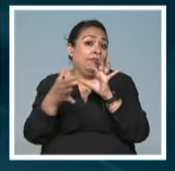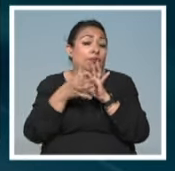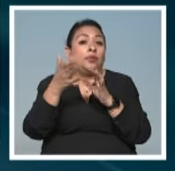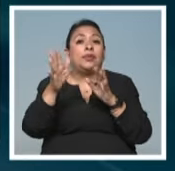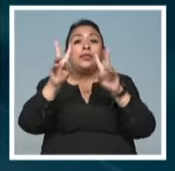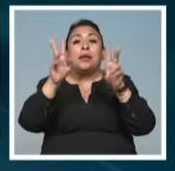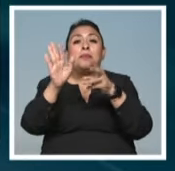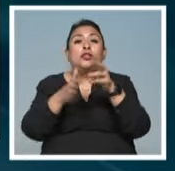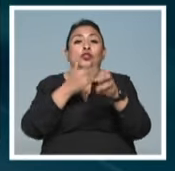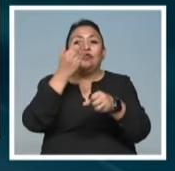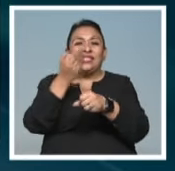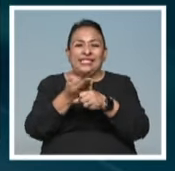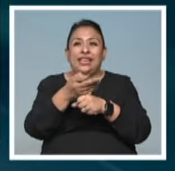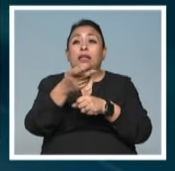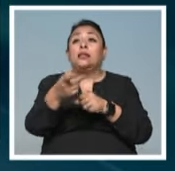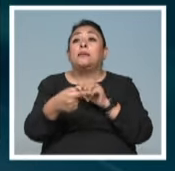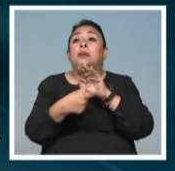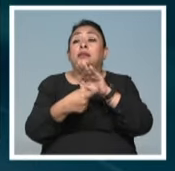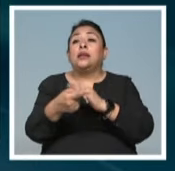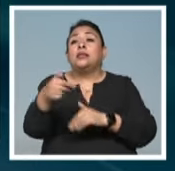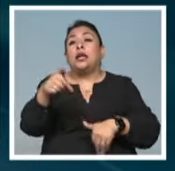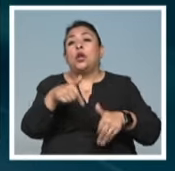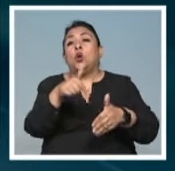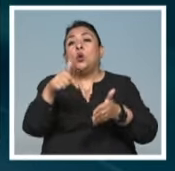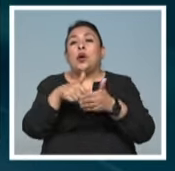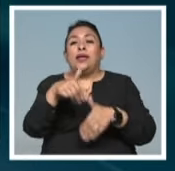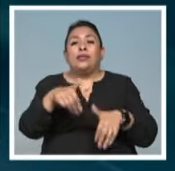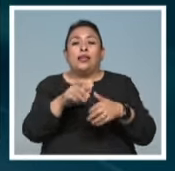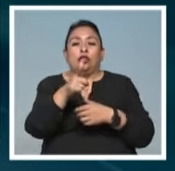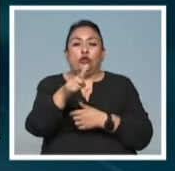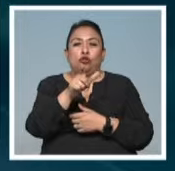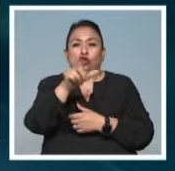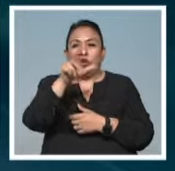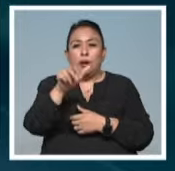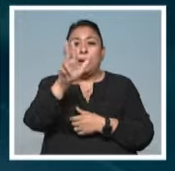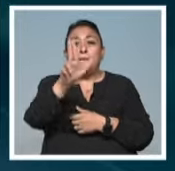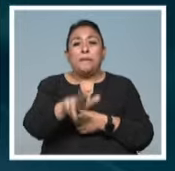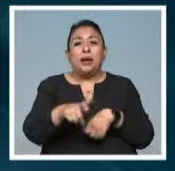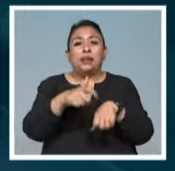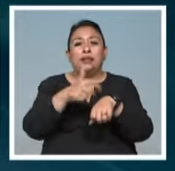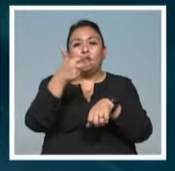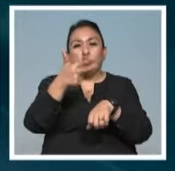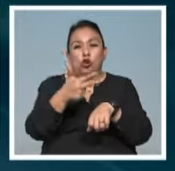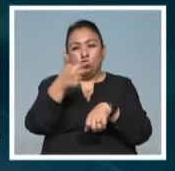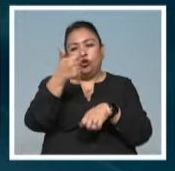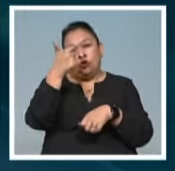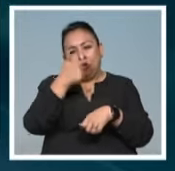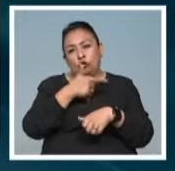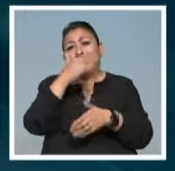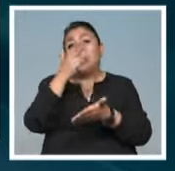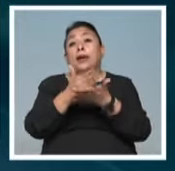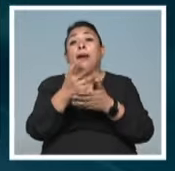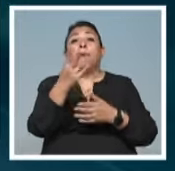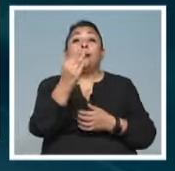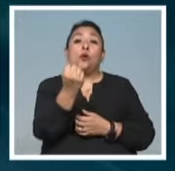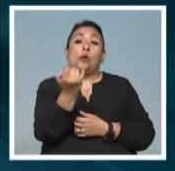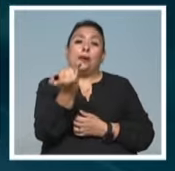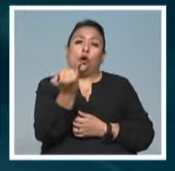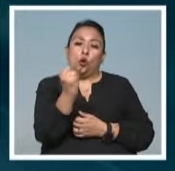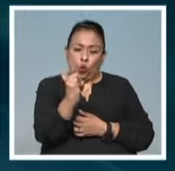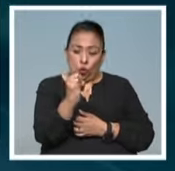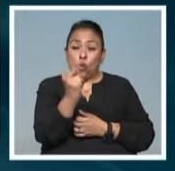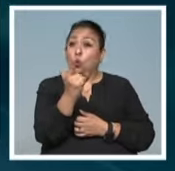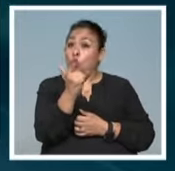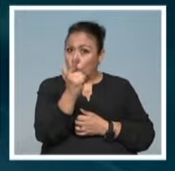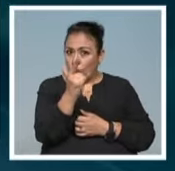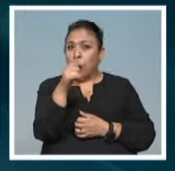Suficiente, se estará presentando en el Teatro Xola todos los martes a las 8 de la noche hasta el 9 de julio. Para Noticias 22,